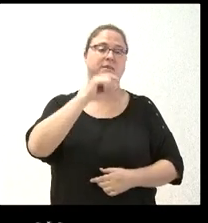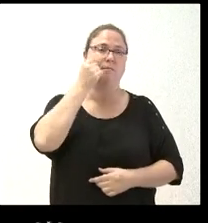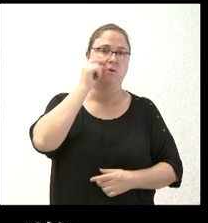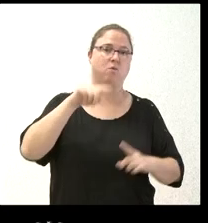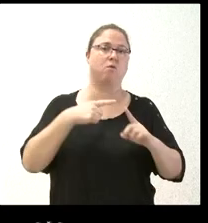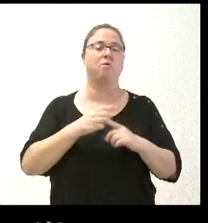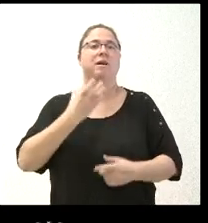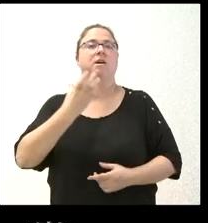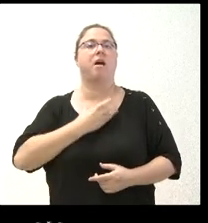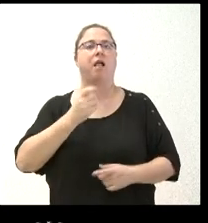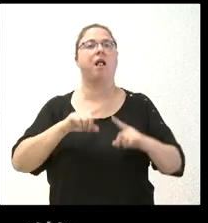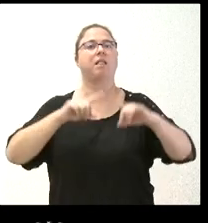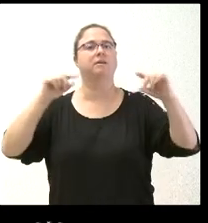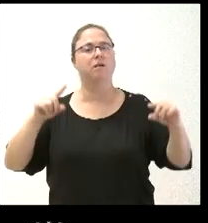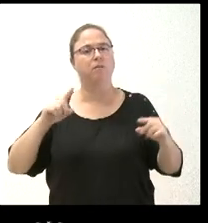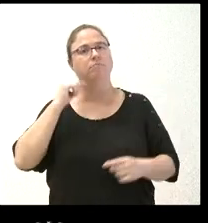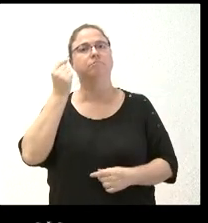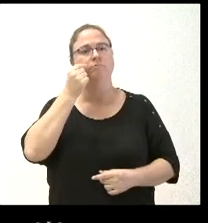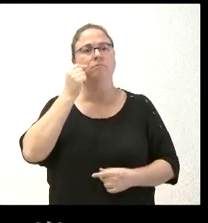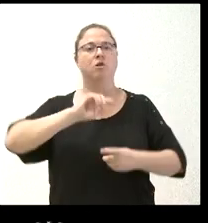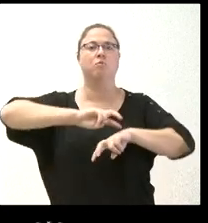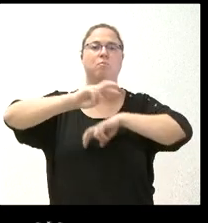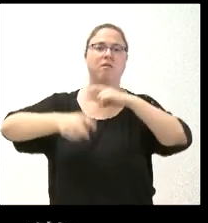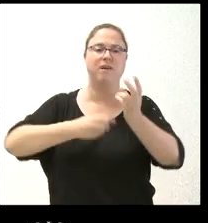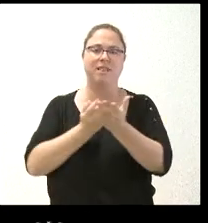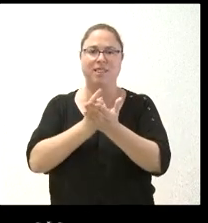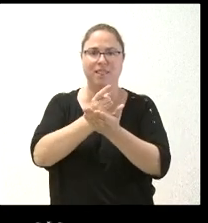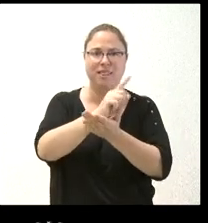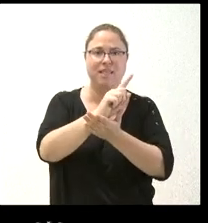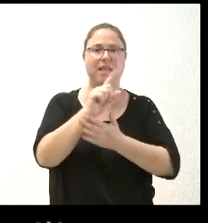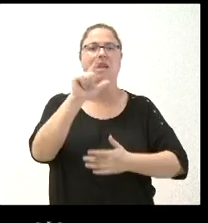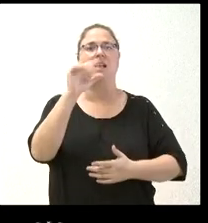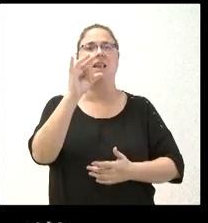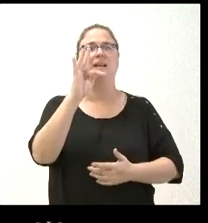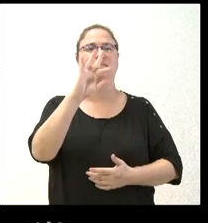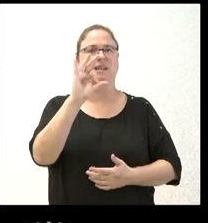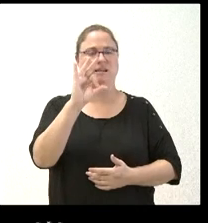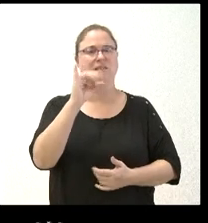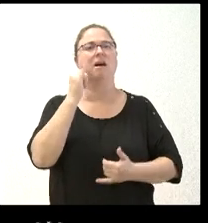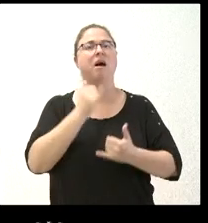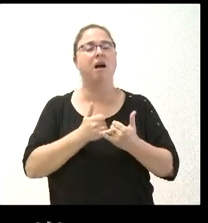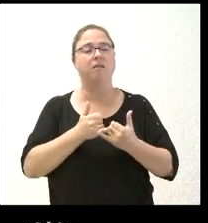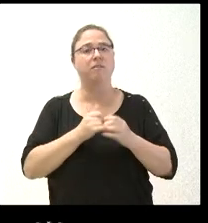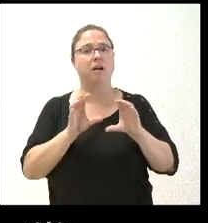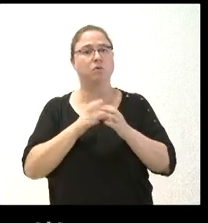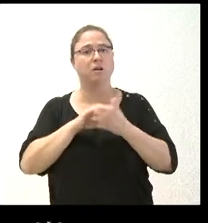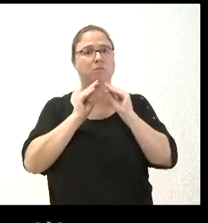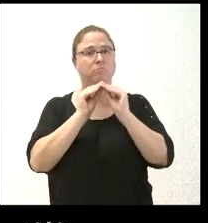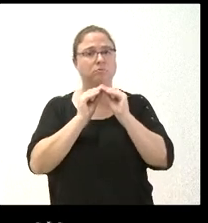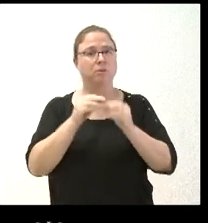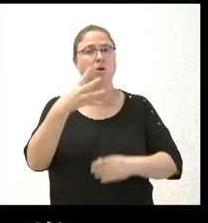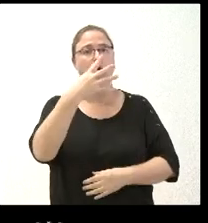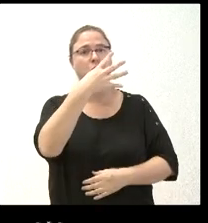hemos conocido que se va a modificar el desarrollo urbanístico de las lastras por lo que finalmente la Junta no va a construir 400